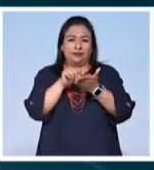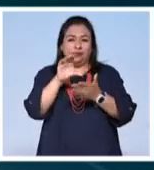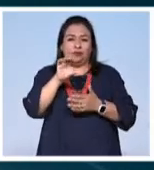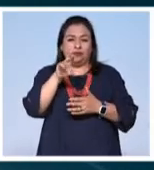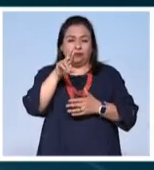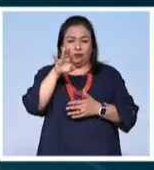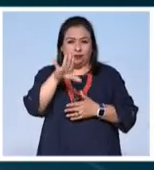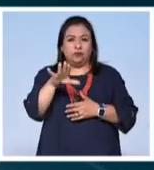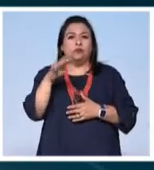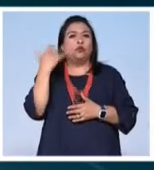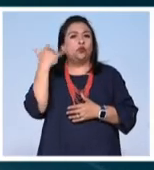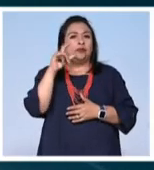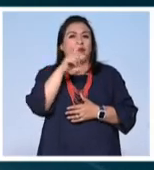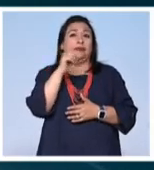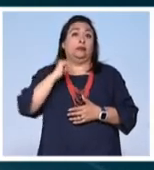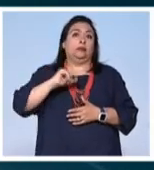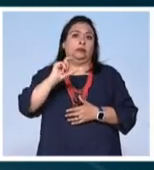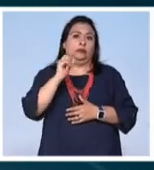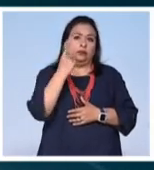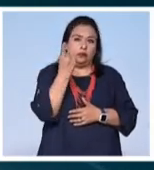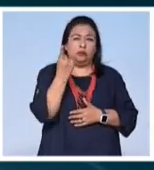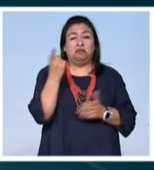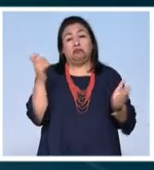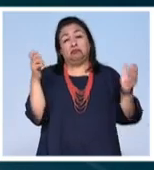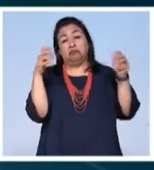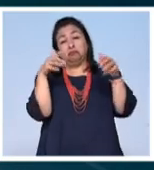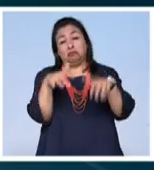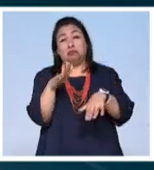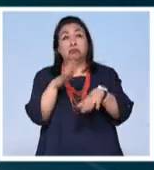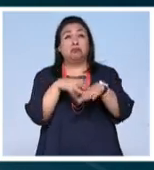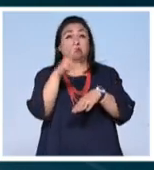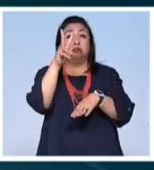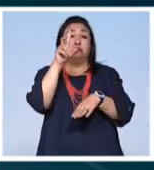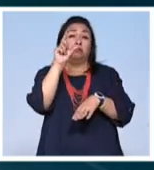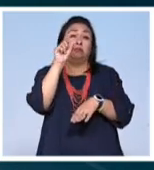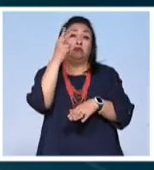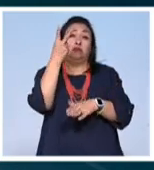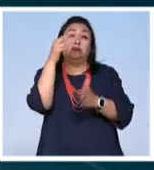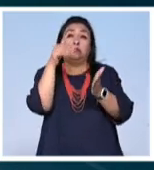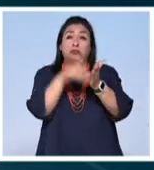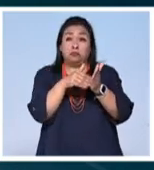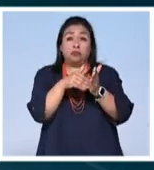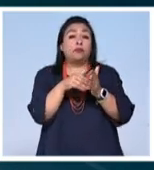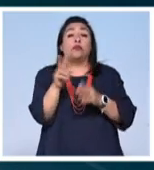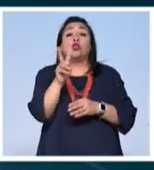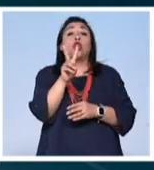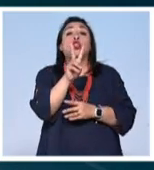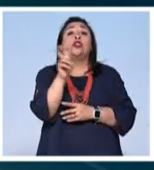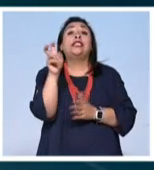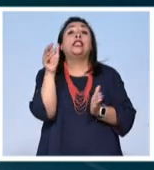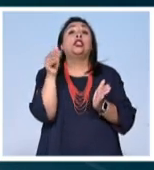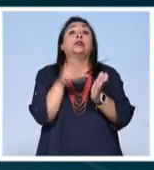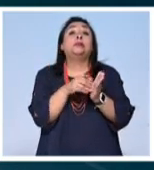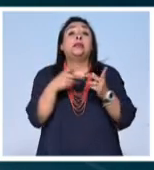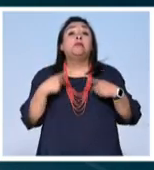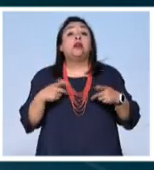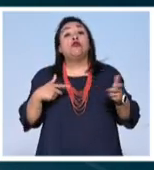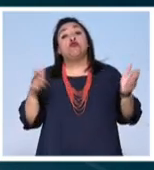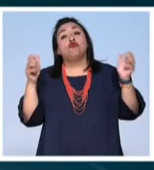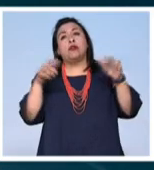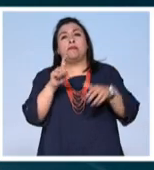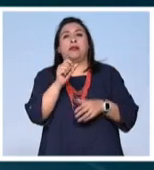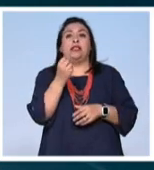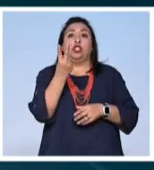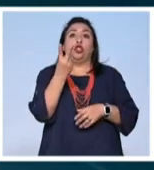Yucatán Siglo XXI. esperamos más de 22 mil asistentes, más de 200 mil asistentes, 22